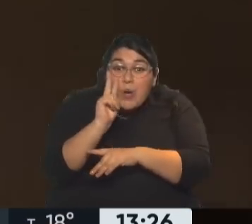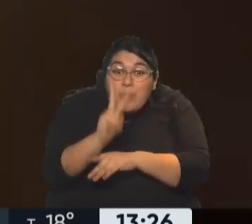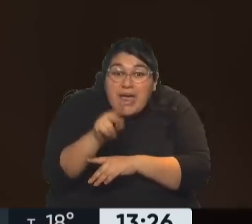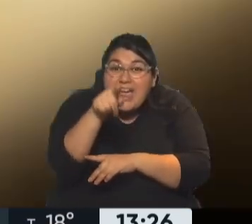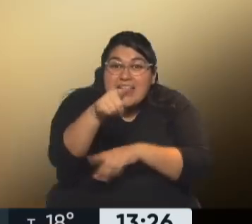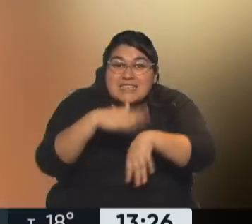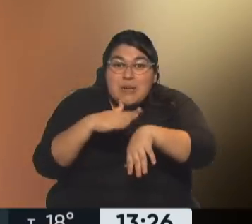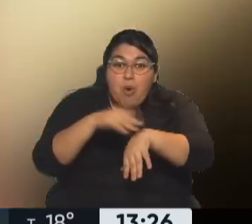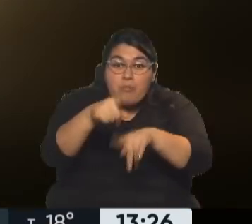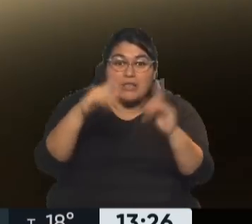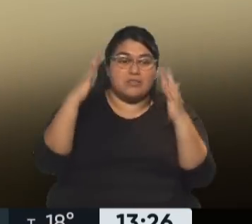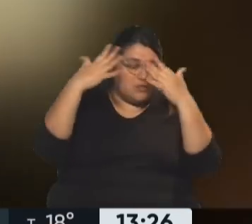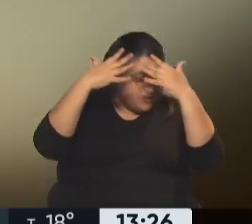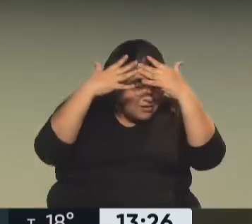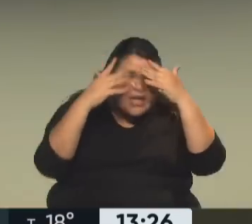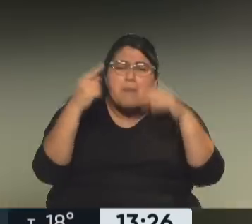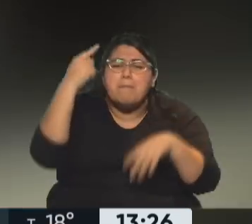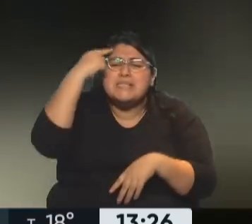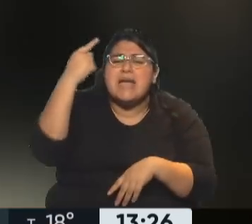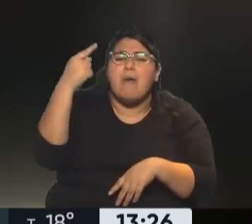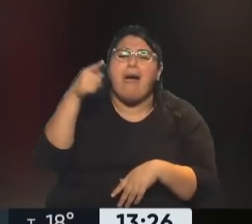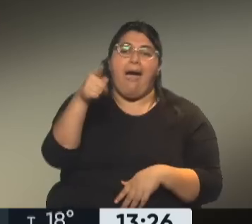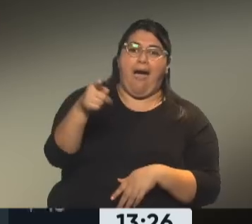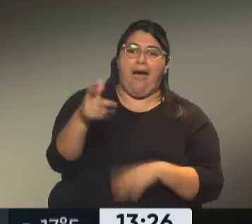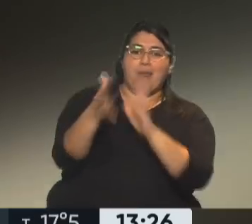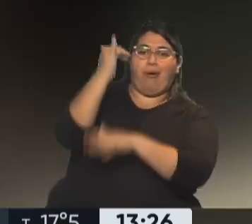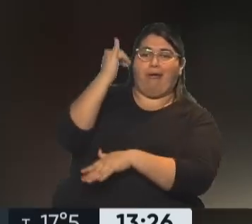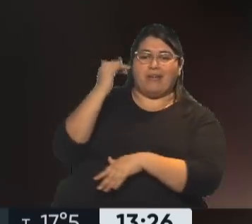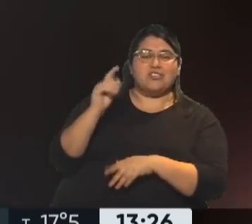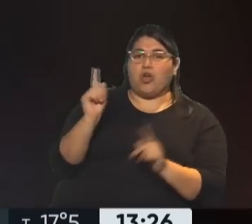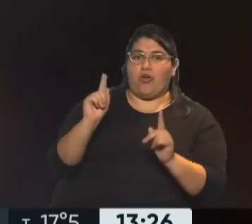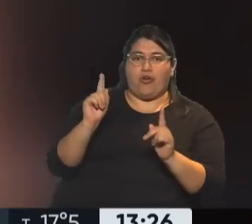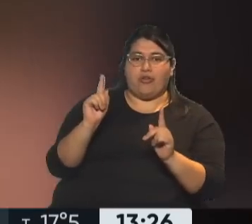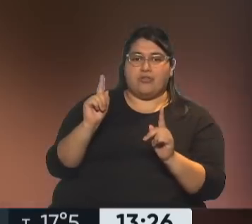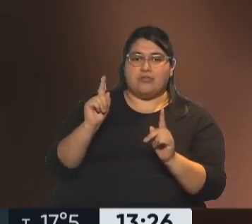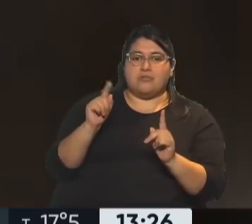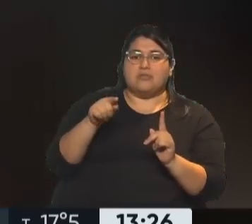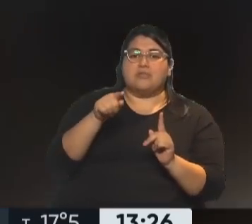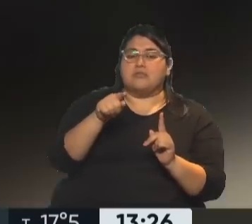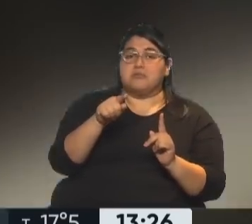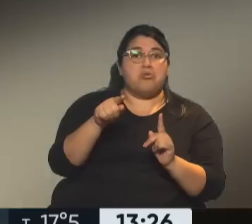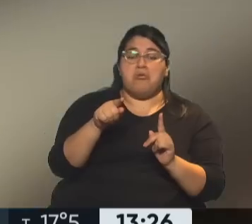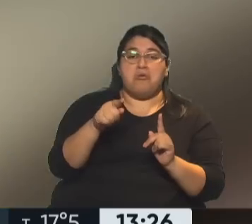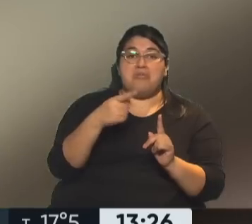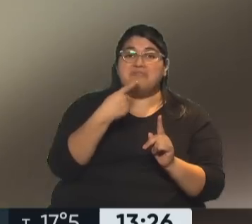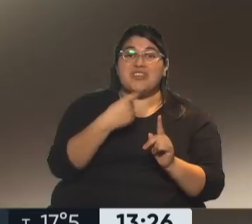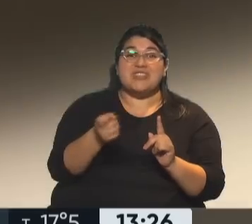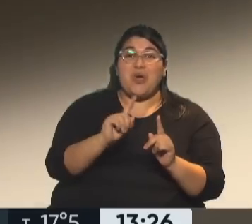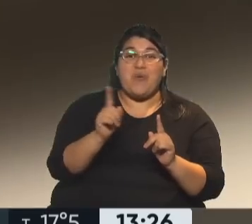imagen nos permite ver que ella se dio cuenta de lo que pasó. Quizás en el momento no le dio la magnitud. Exactamente.